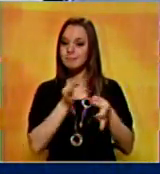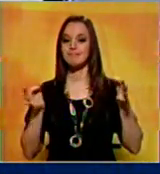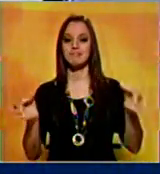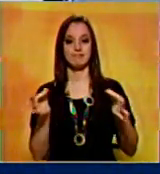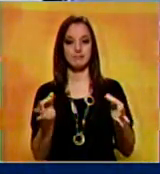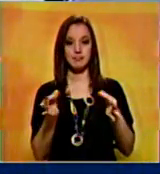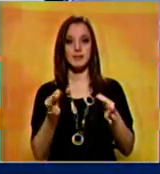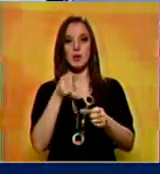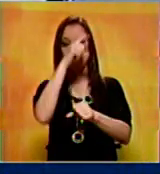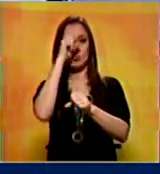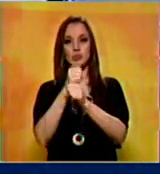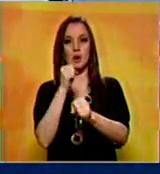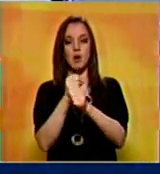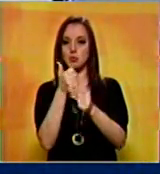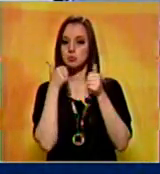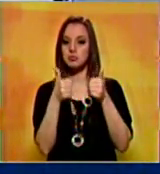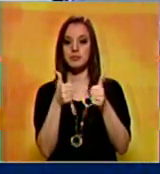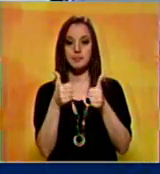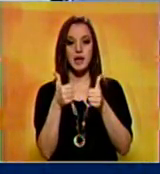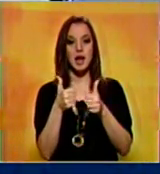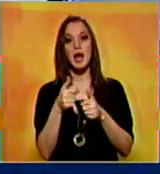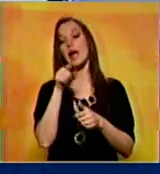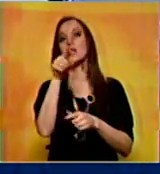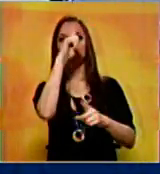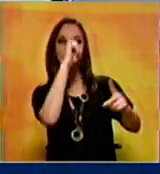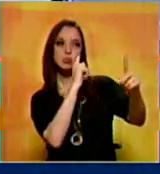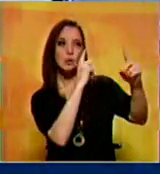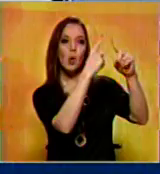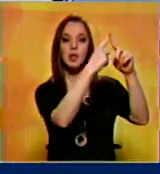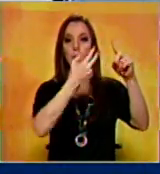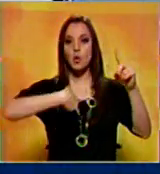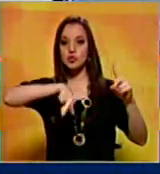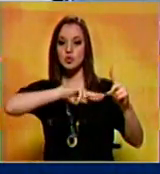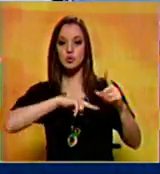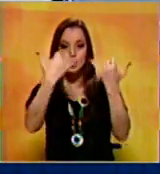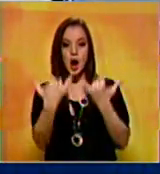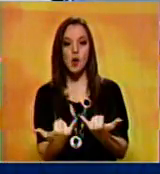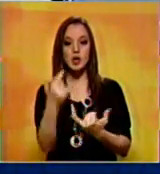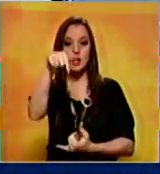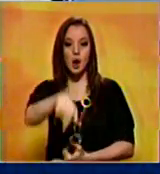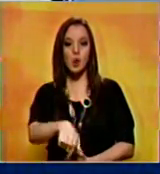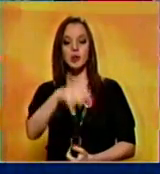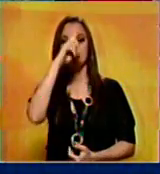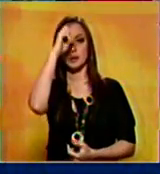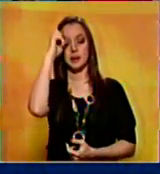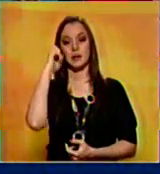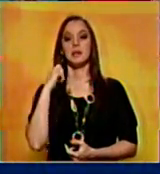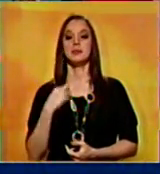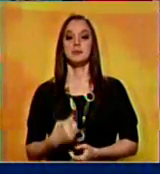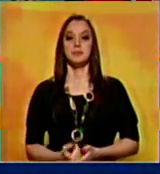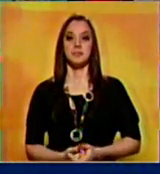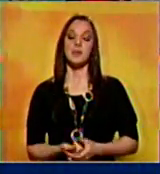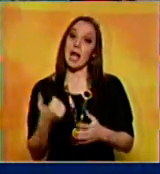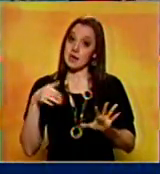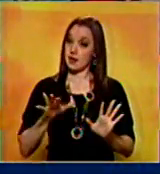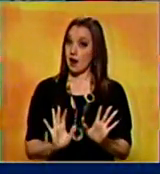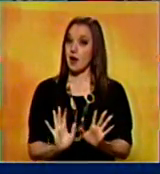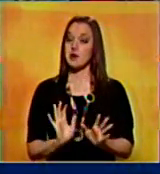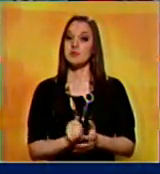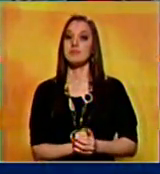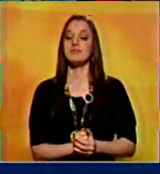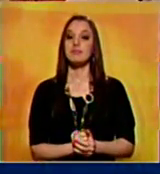operativa, y ese es uno de los desafíos que tenemos en el día de hoy. Y por supuesto